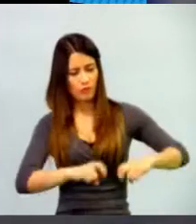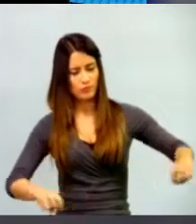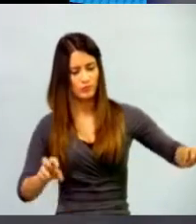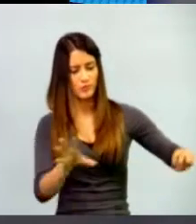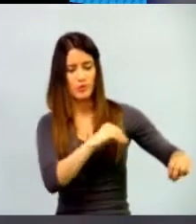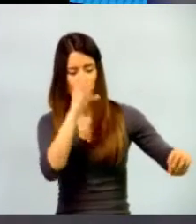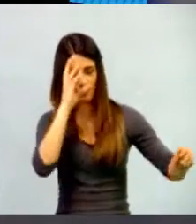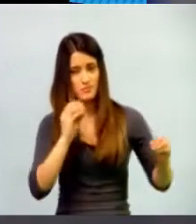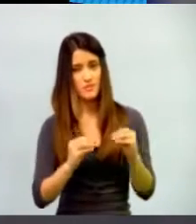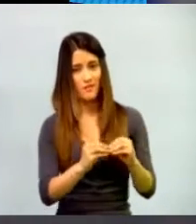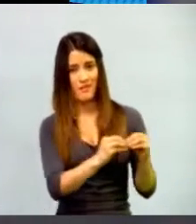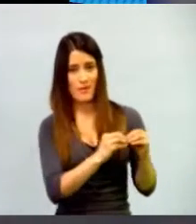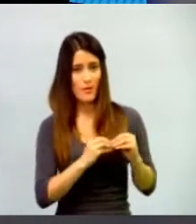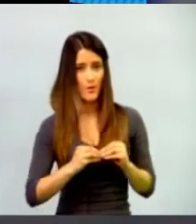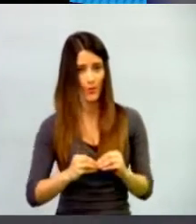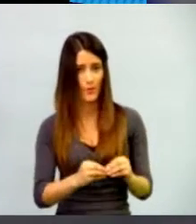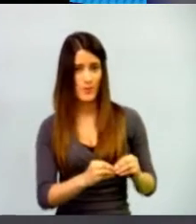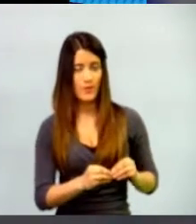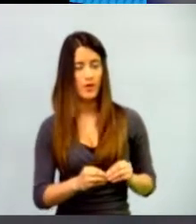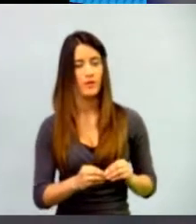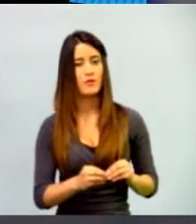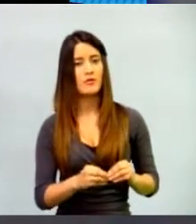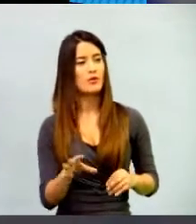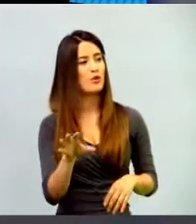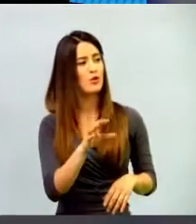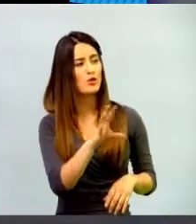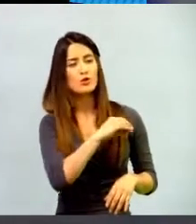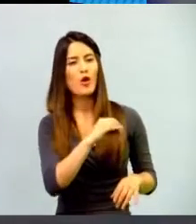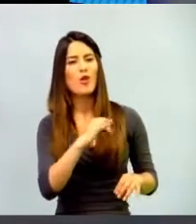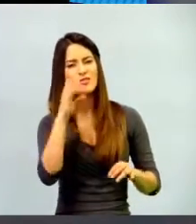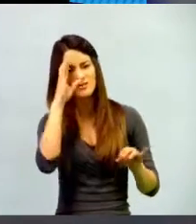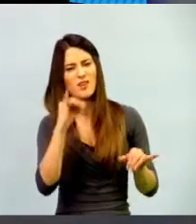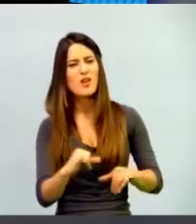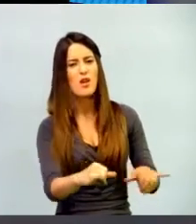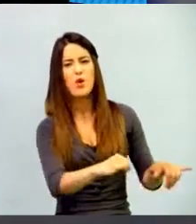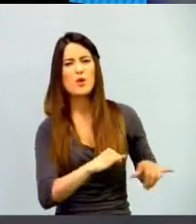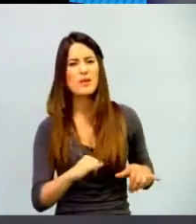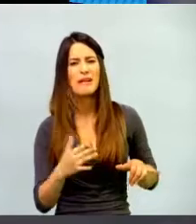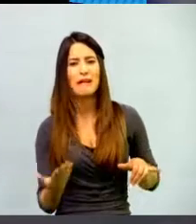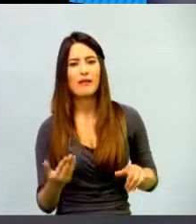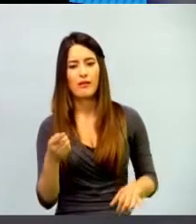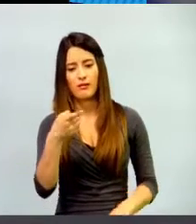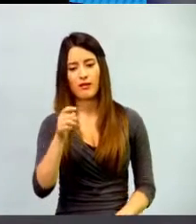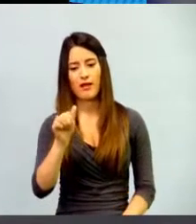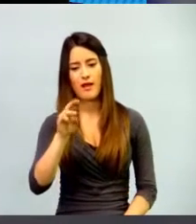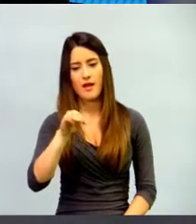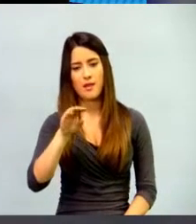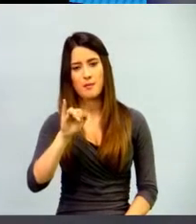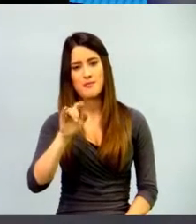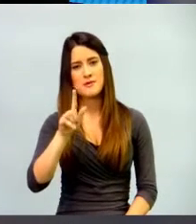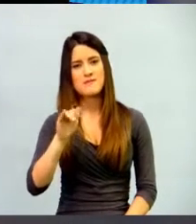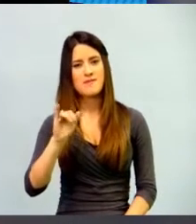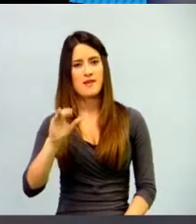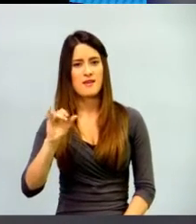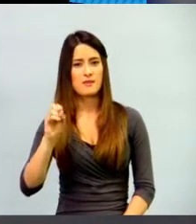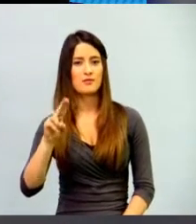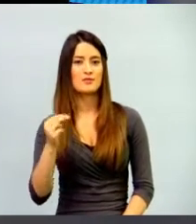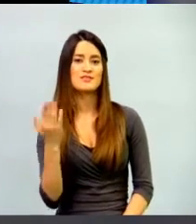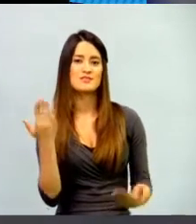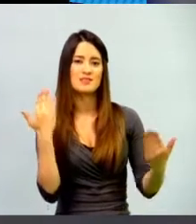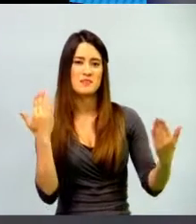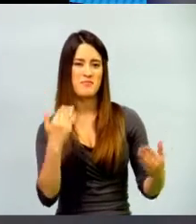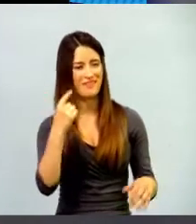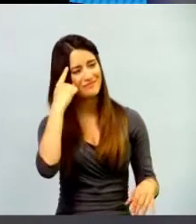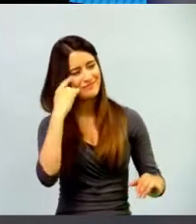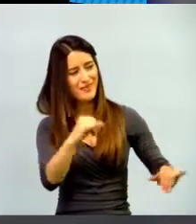de que realmente este proceso de gamificación es muy útil y es que si ustedes miran generaciones